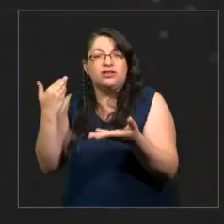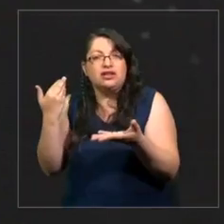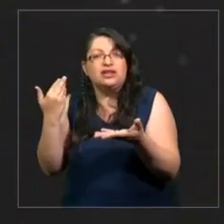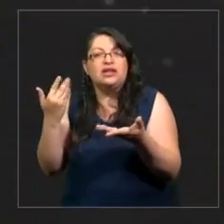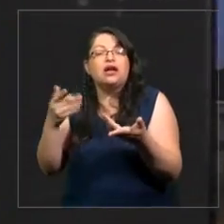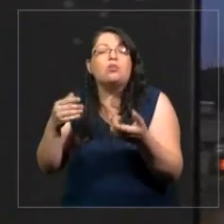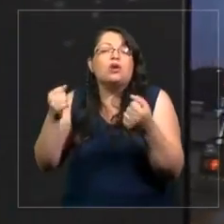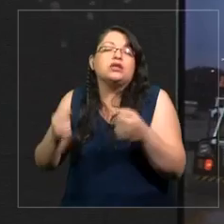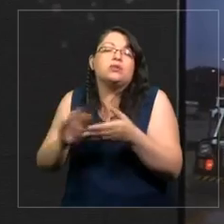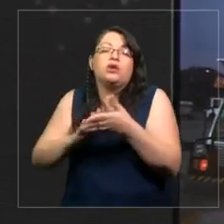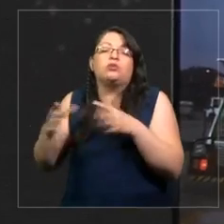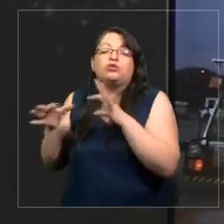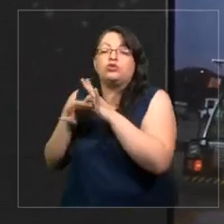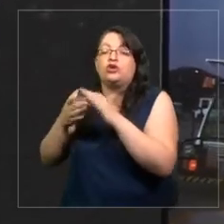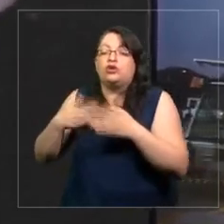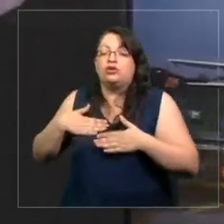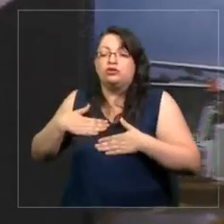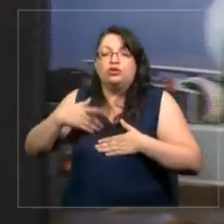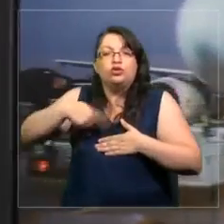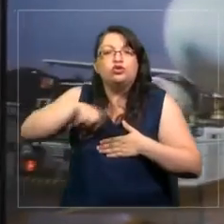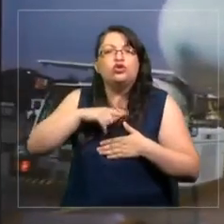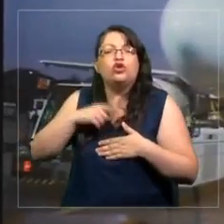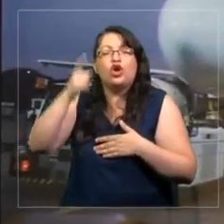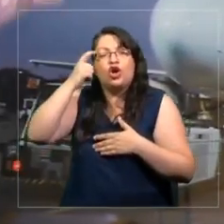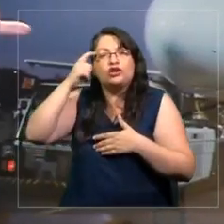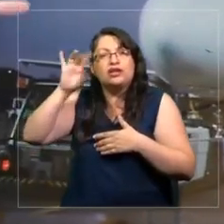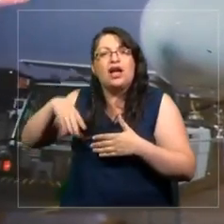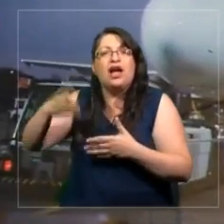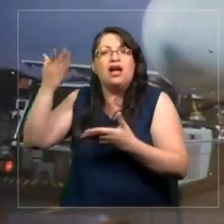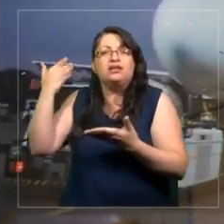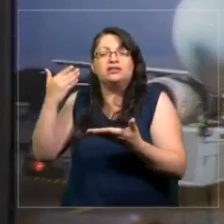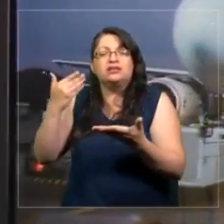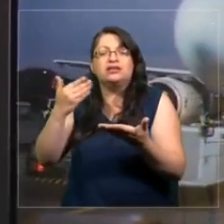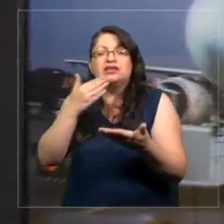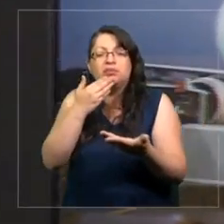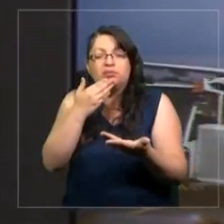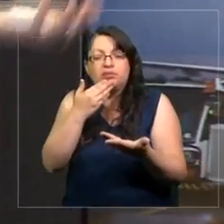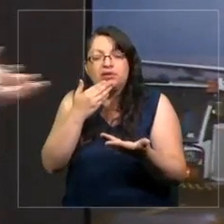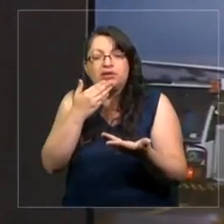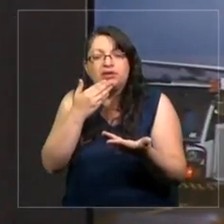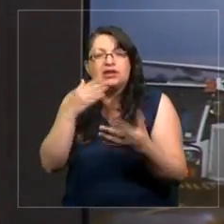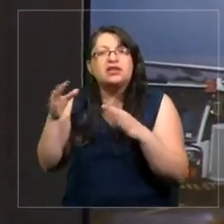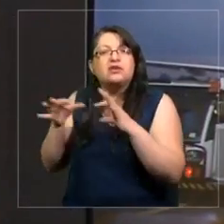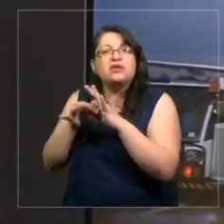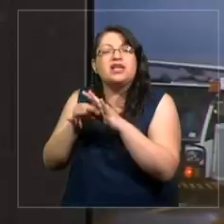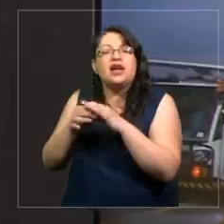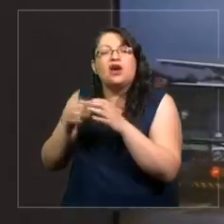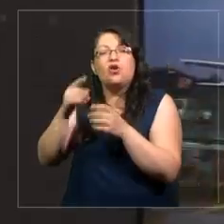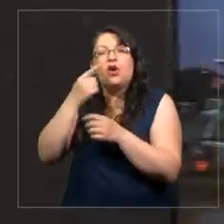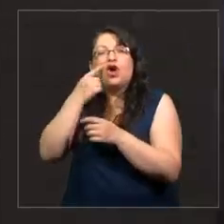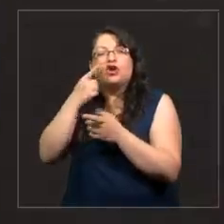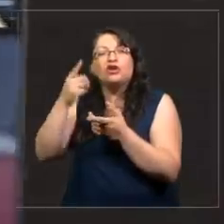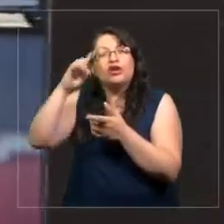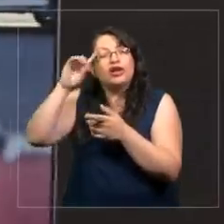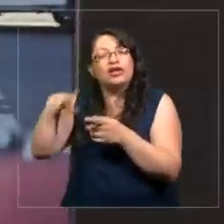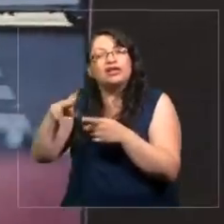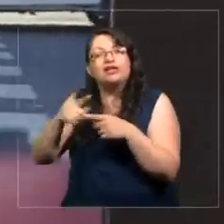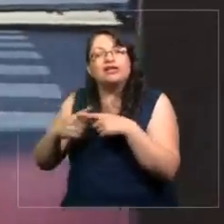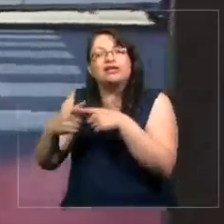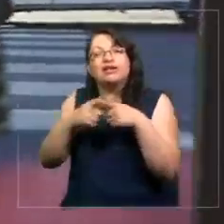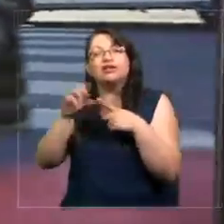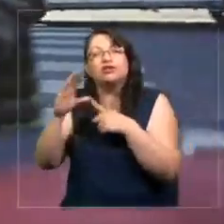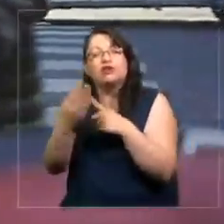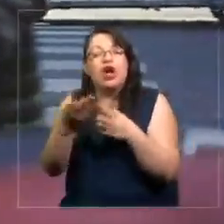tiene que ver con nosotros, con nuestro propio conocimiento, pero también está mediada por el conocimiento sociocultural o el contexto en el que